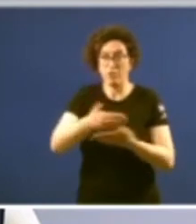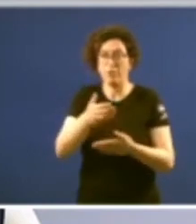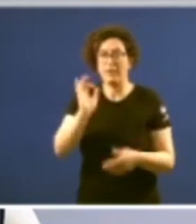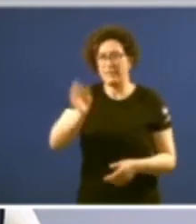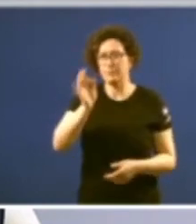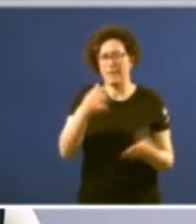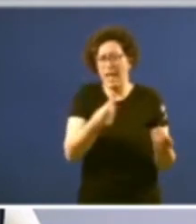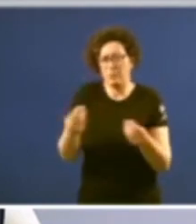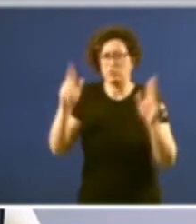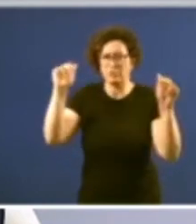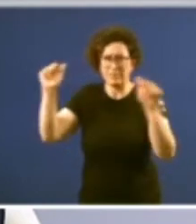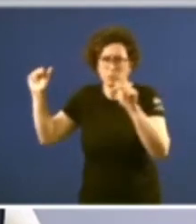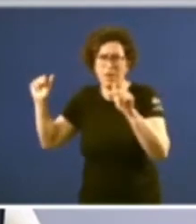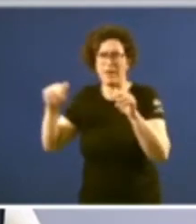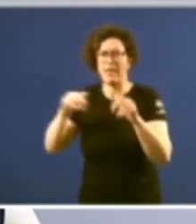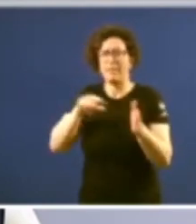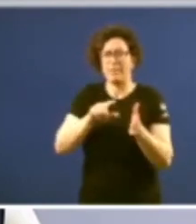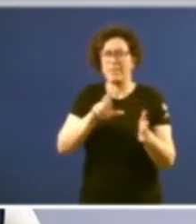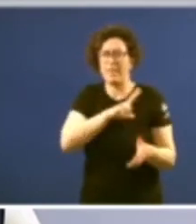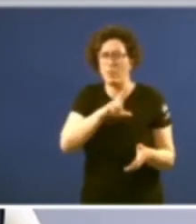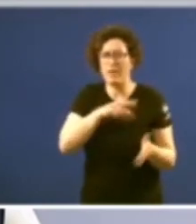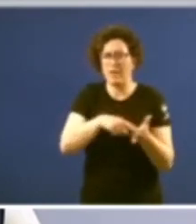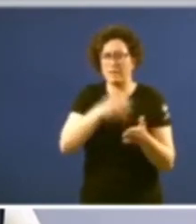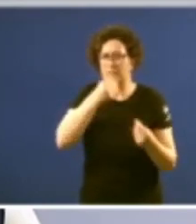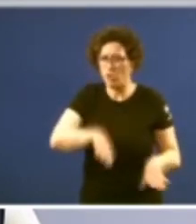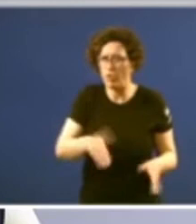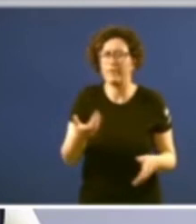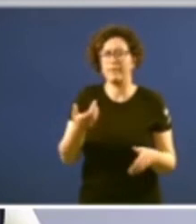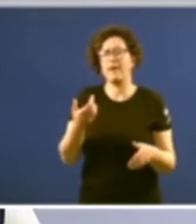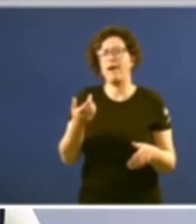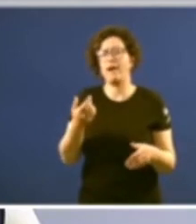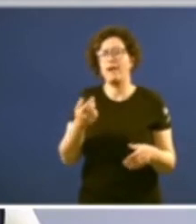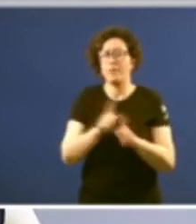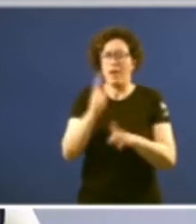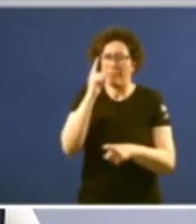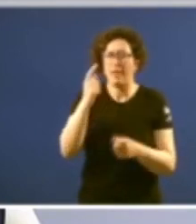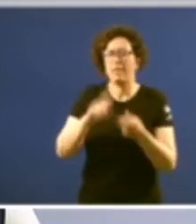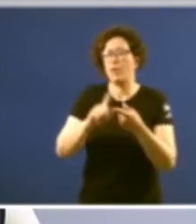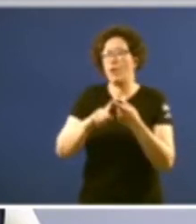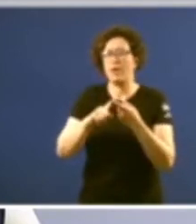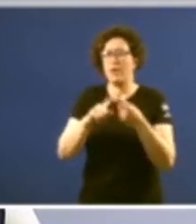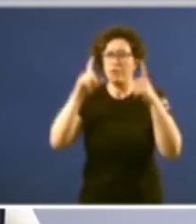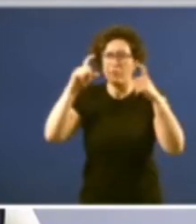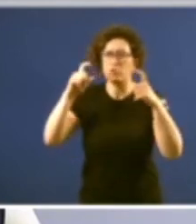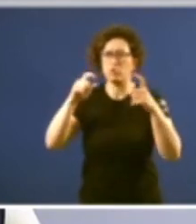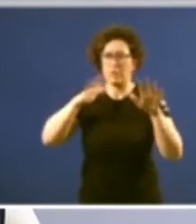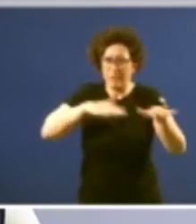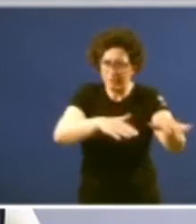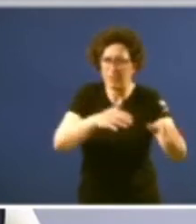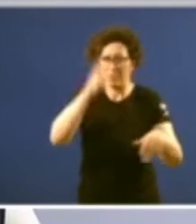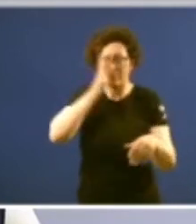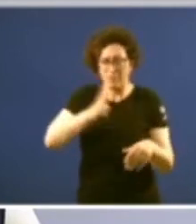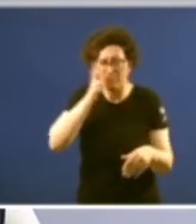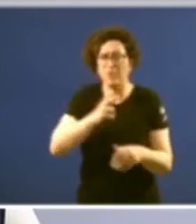abundantes titulares de deuda histórica al Drase fotos de manifestacións digo en unha cidade que ten varios másters en